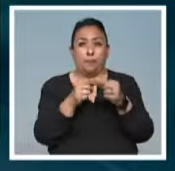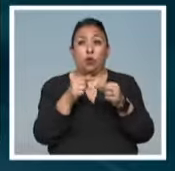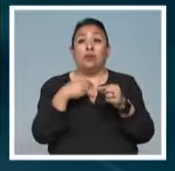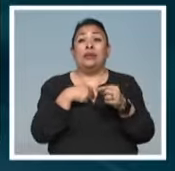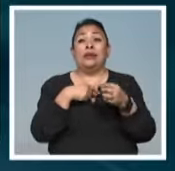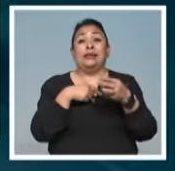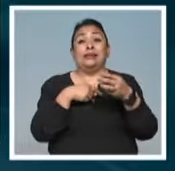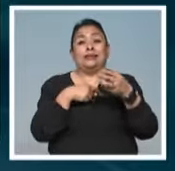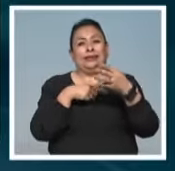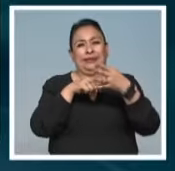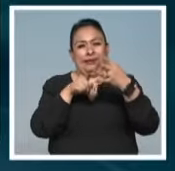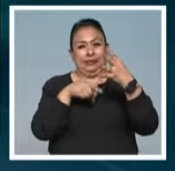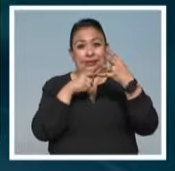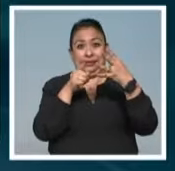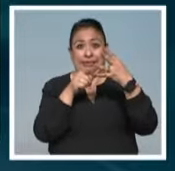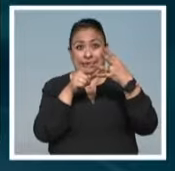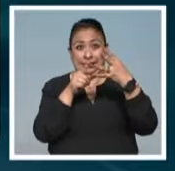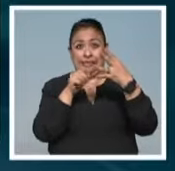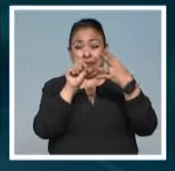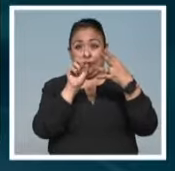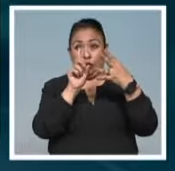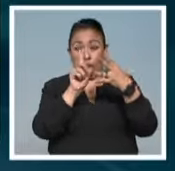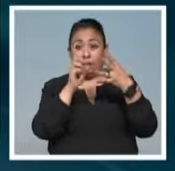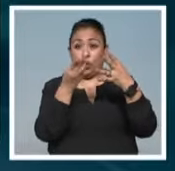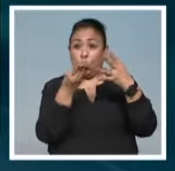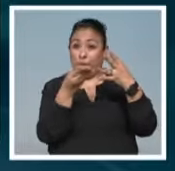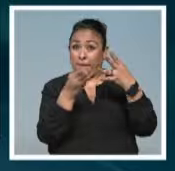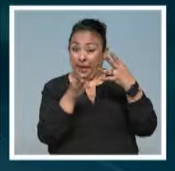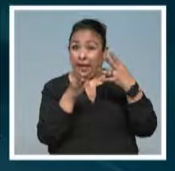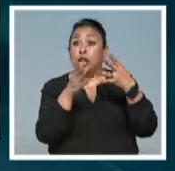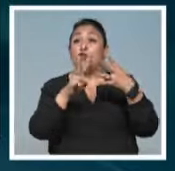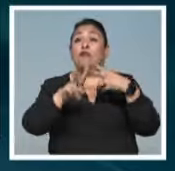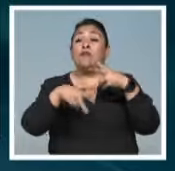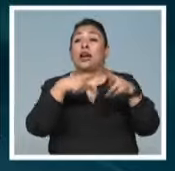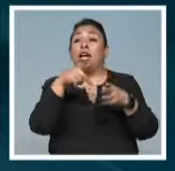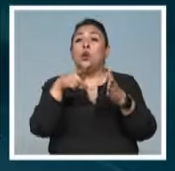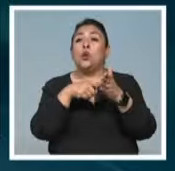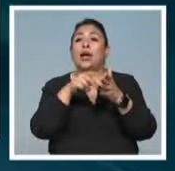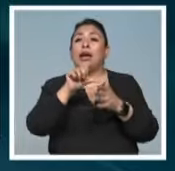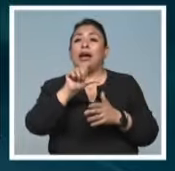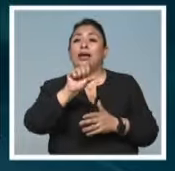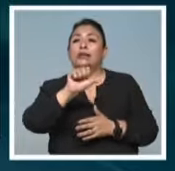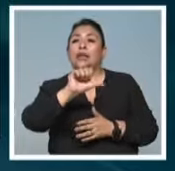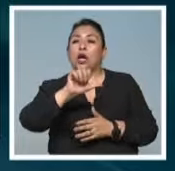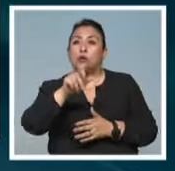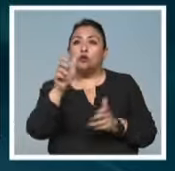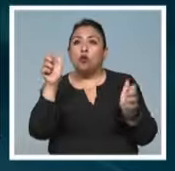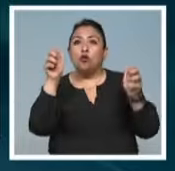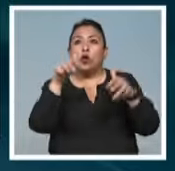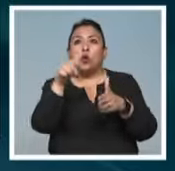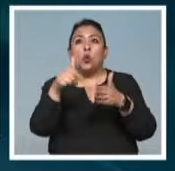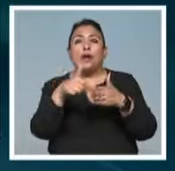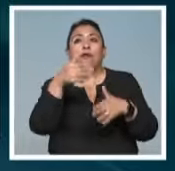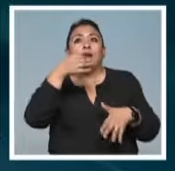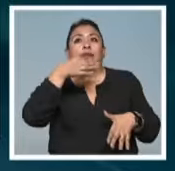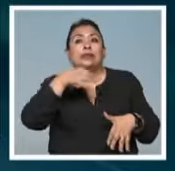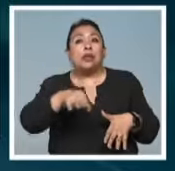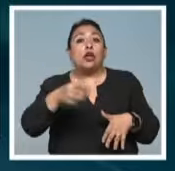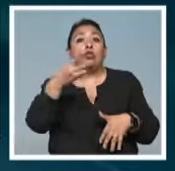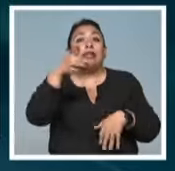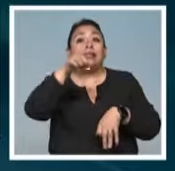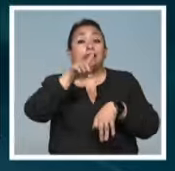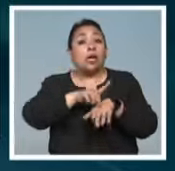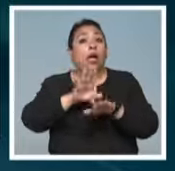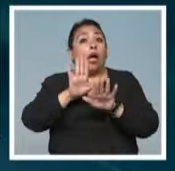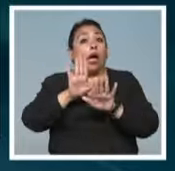tercer fin de semana de mayo, el templo Sensoji en el barrio de Asakusa se convierte en el epicentro de esta celebración durante tres